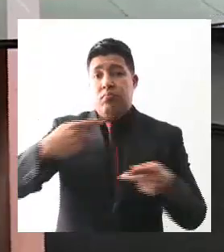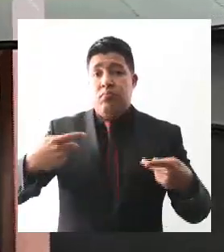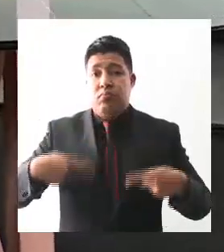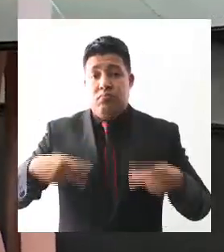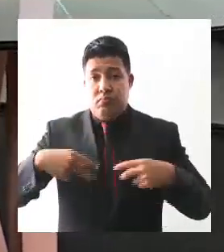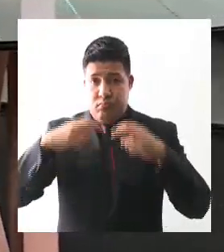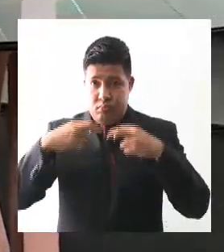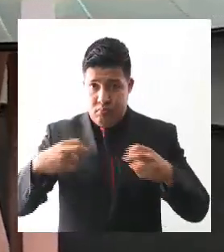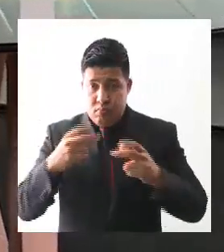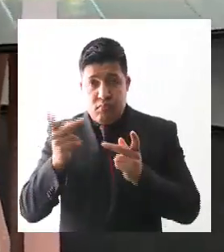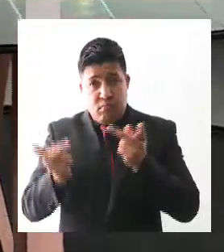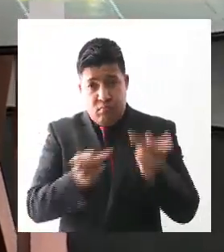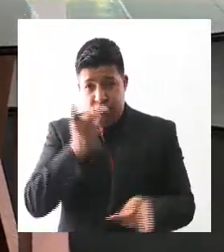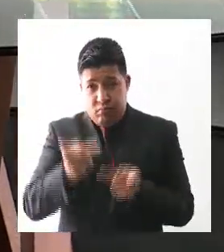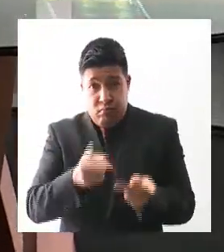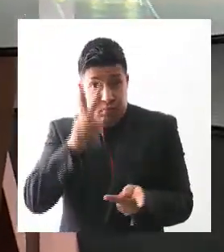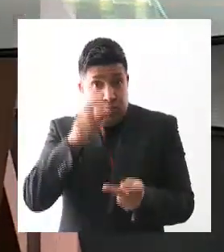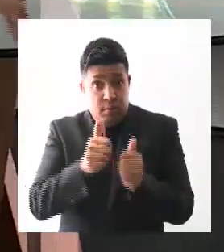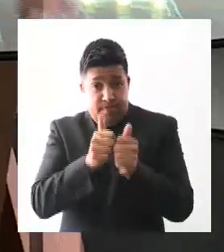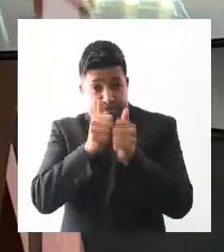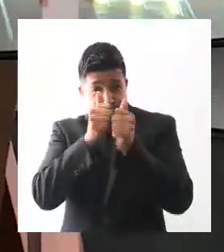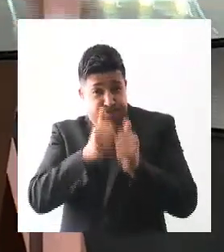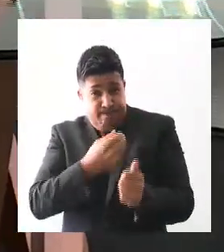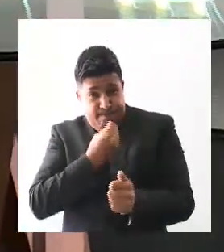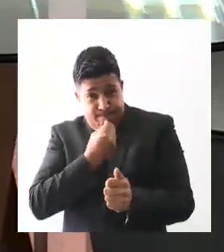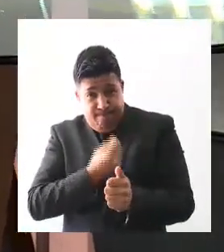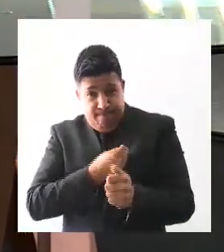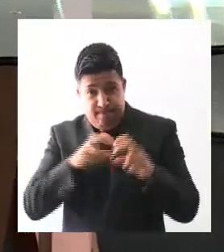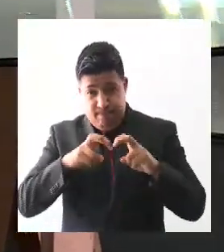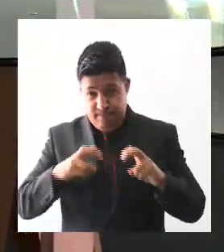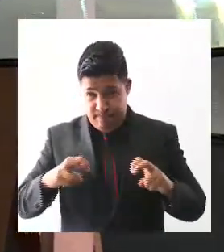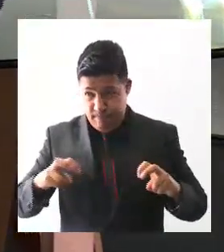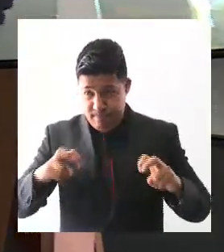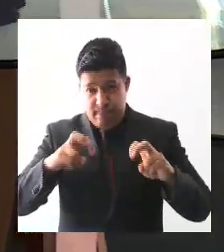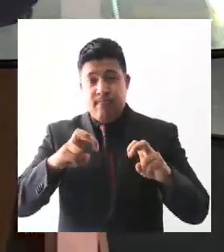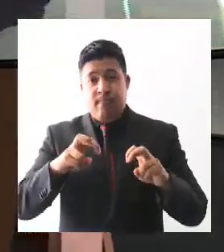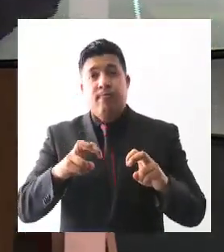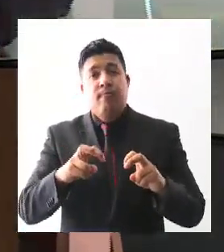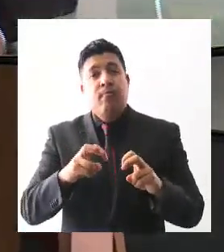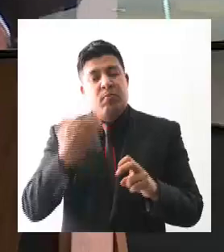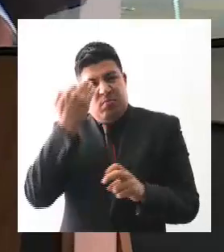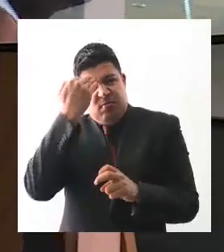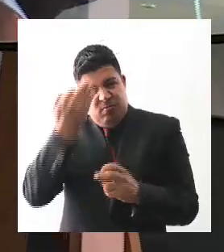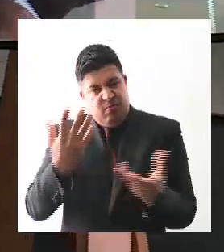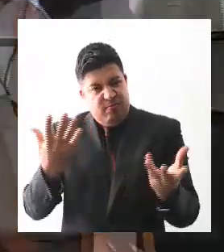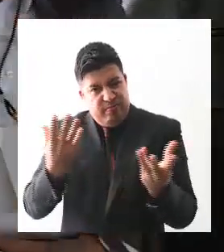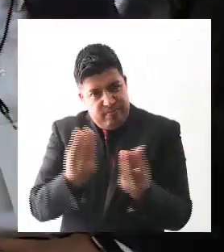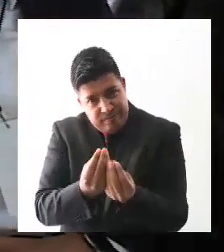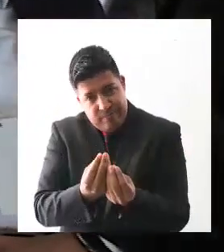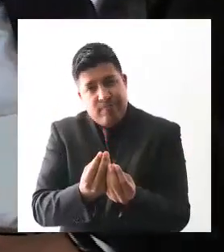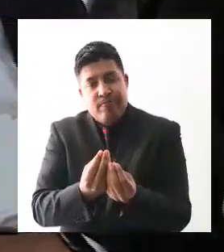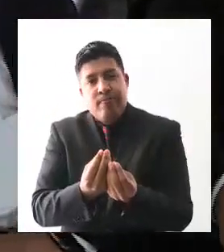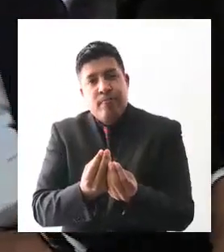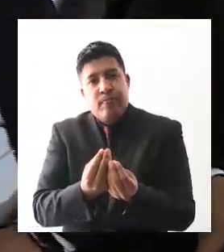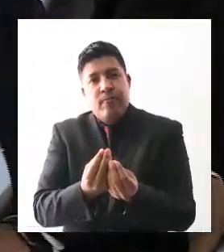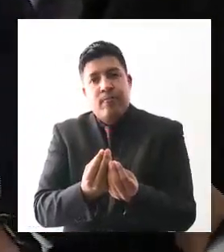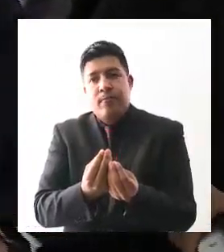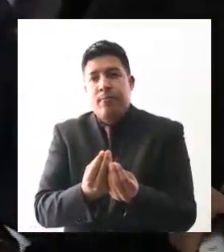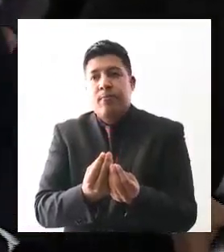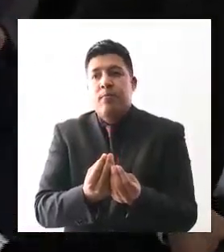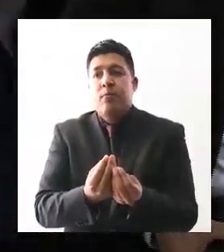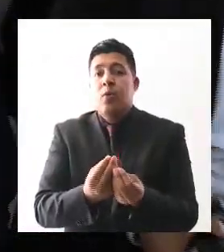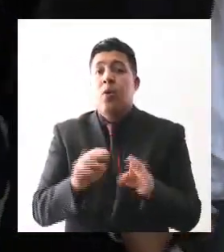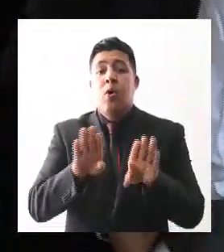por su capacidad de aguante pero sobre todo por destinarlos un tiempo para ver también cómo no solamente nos vemos los